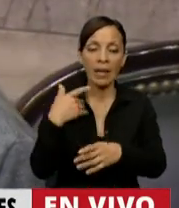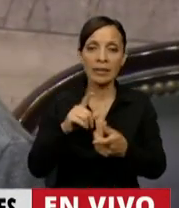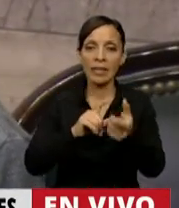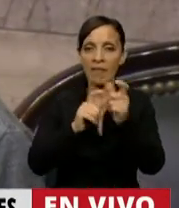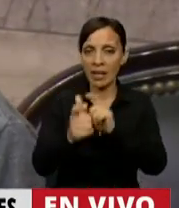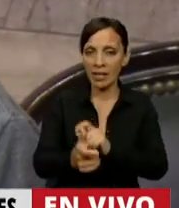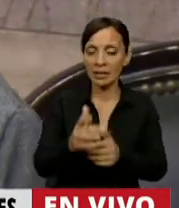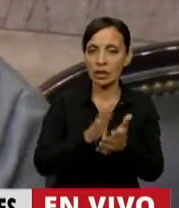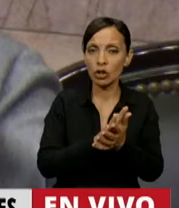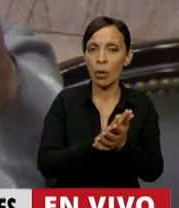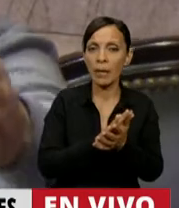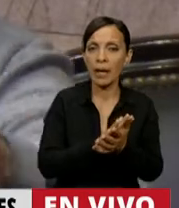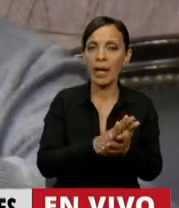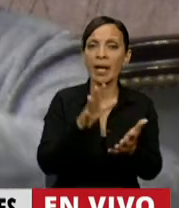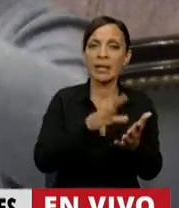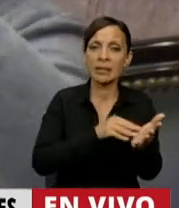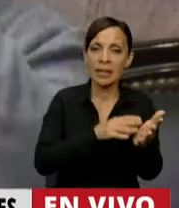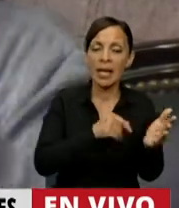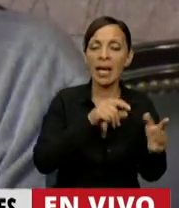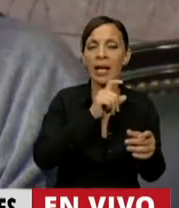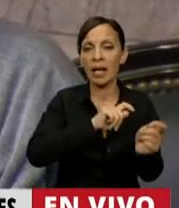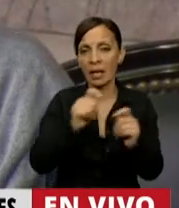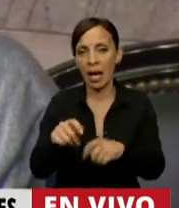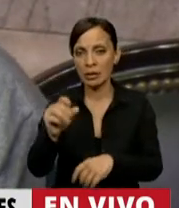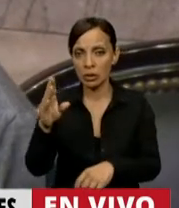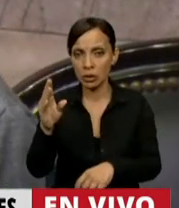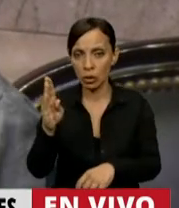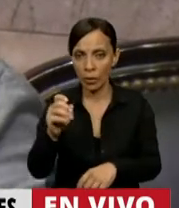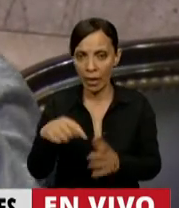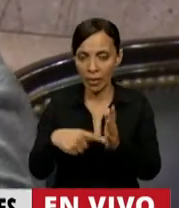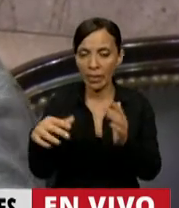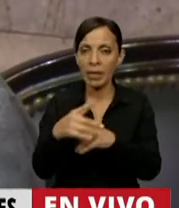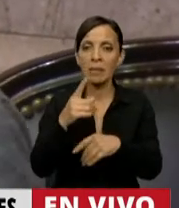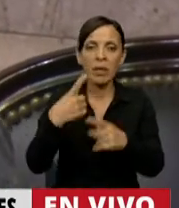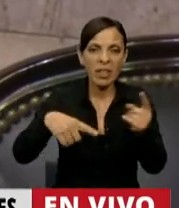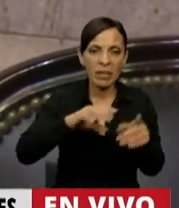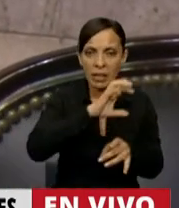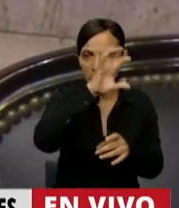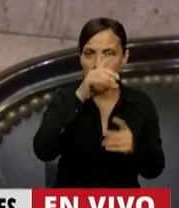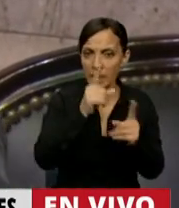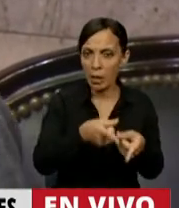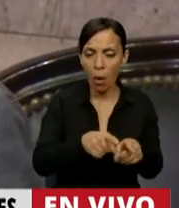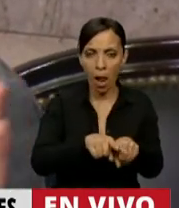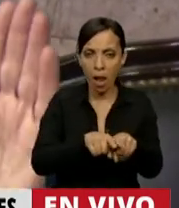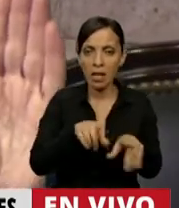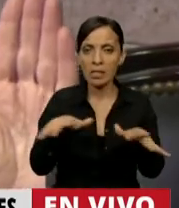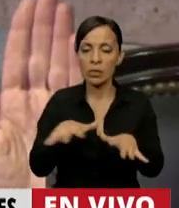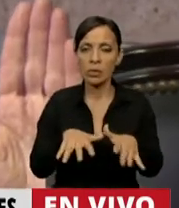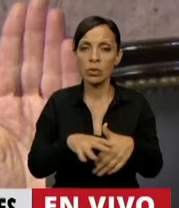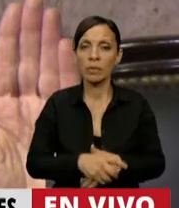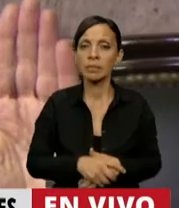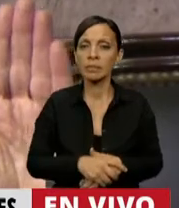tierras de la AVE a la ciudad, pero pasa lo mismo en distintas provincias y el remate para el negocio inmobiliario es uno de los